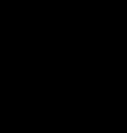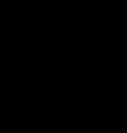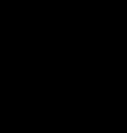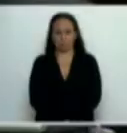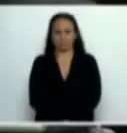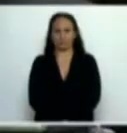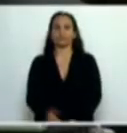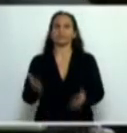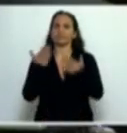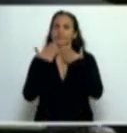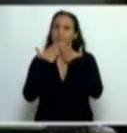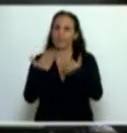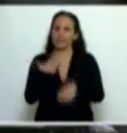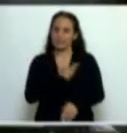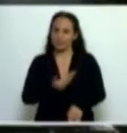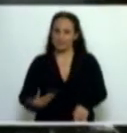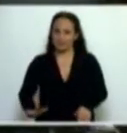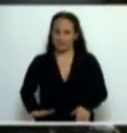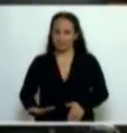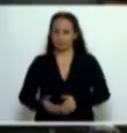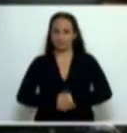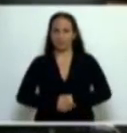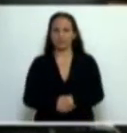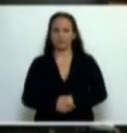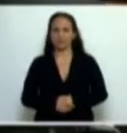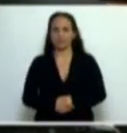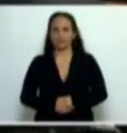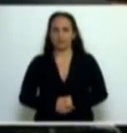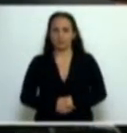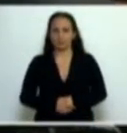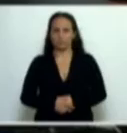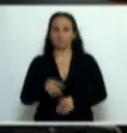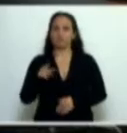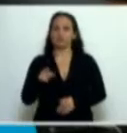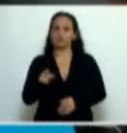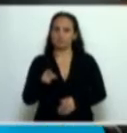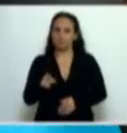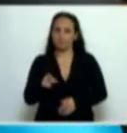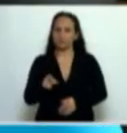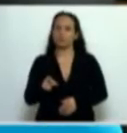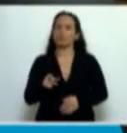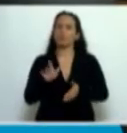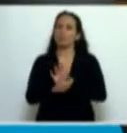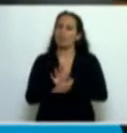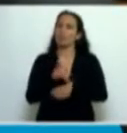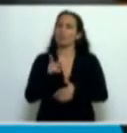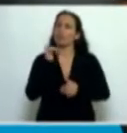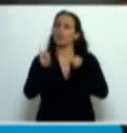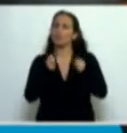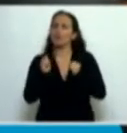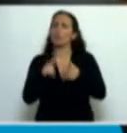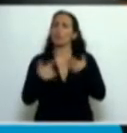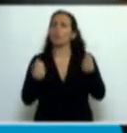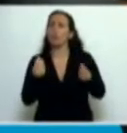Gracias, señora Presidente. Antes de precisar las razones por las cuales